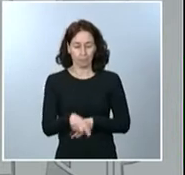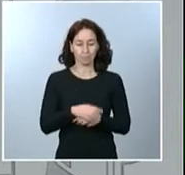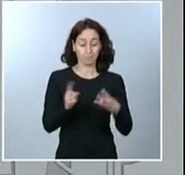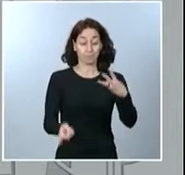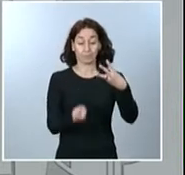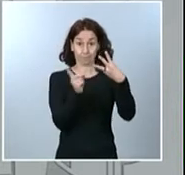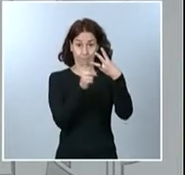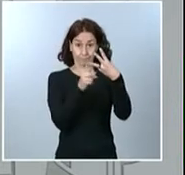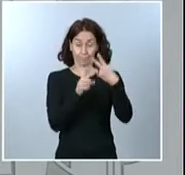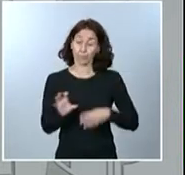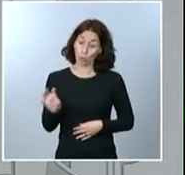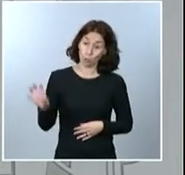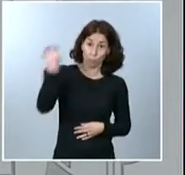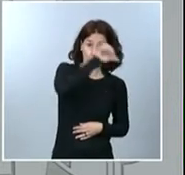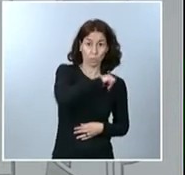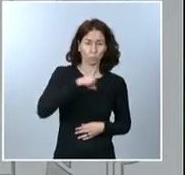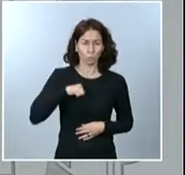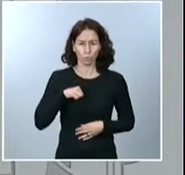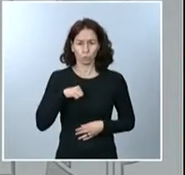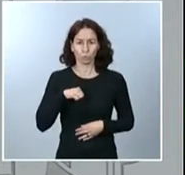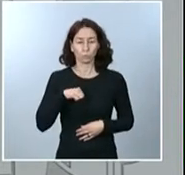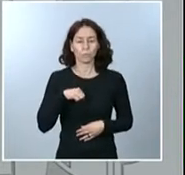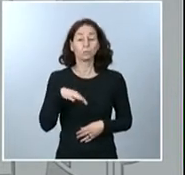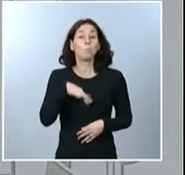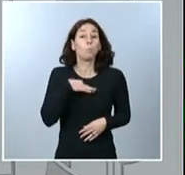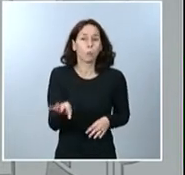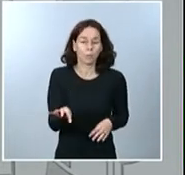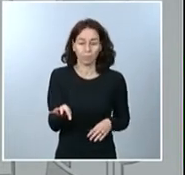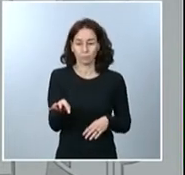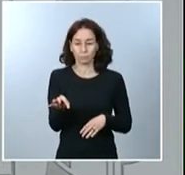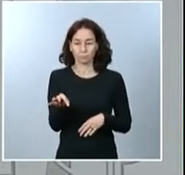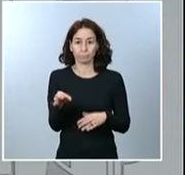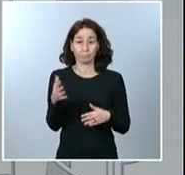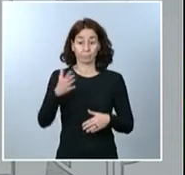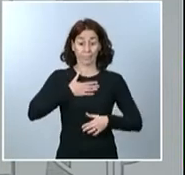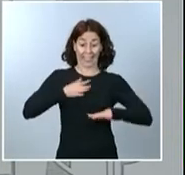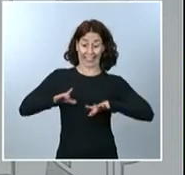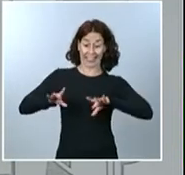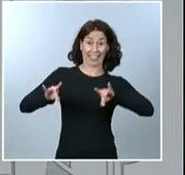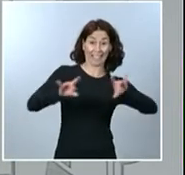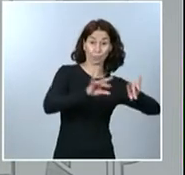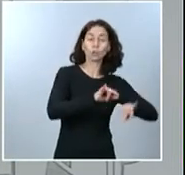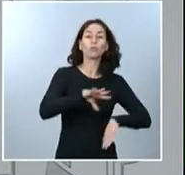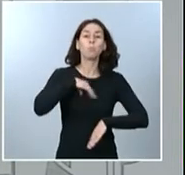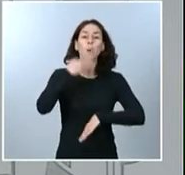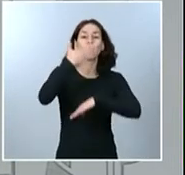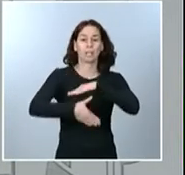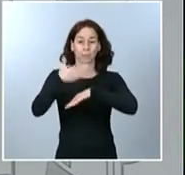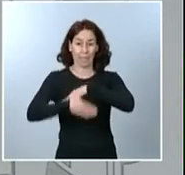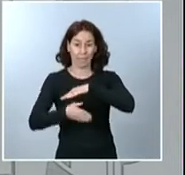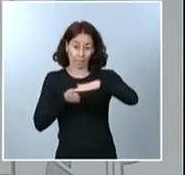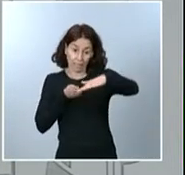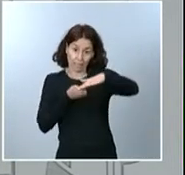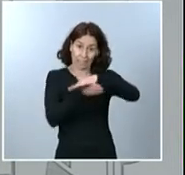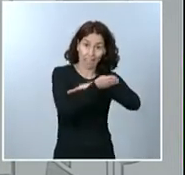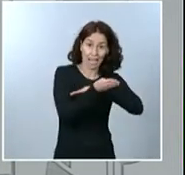podrán decidir limitar la entrada y la salida de sus territorios en todo o en parte de él. Es decir, podrán confinar